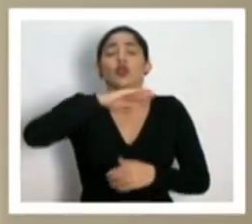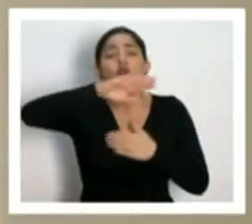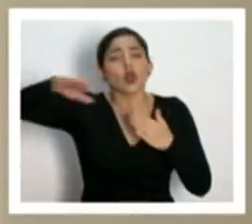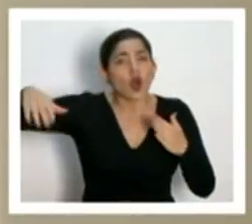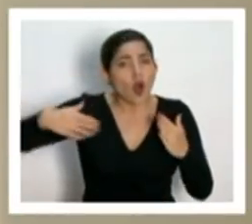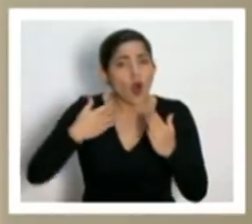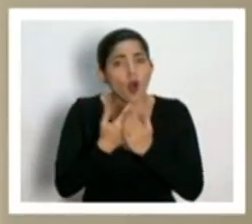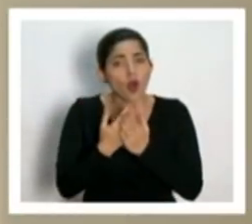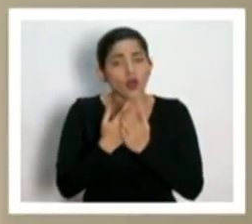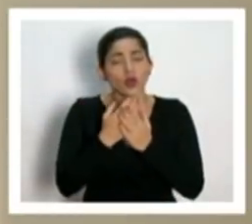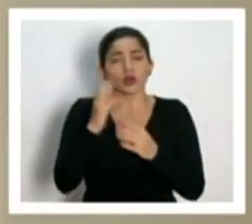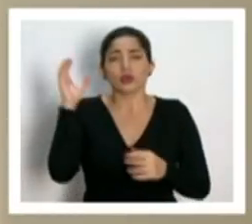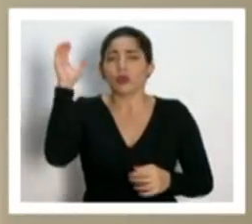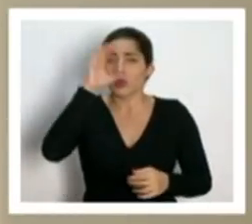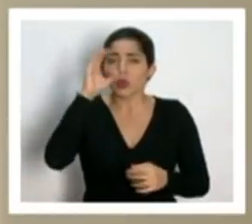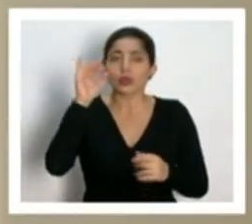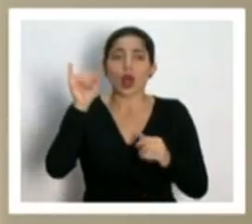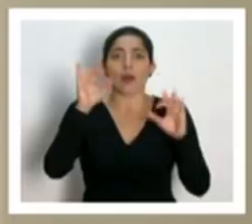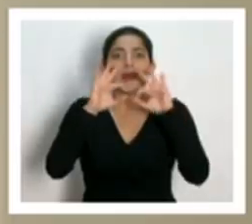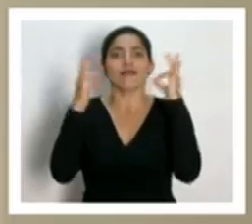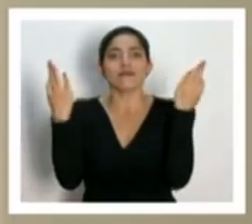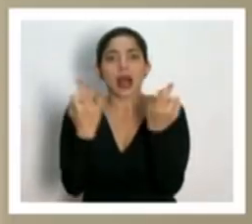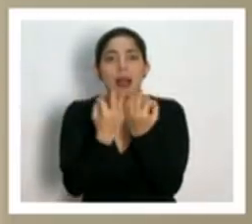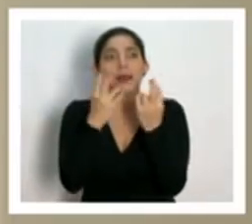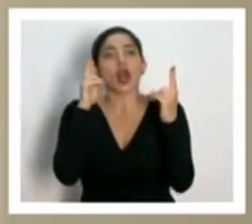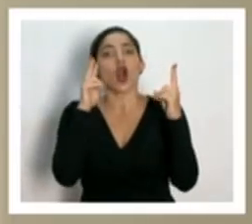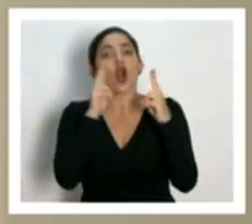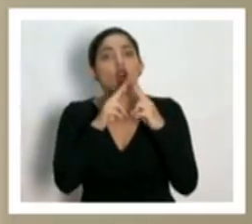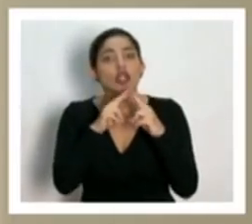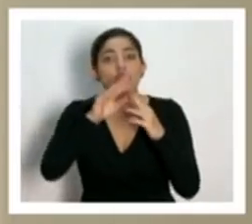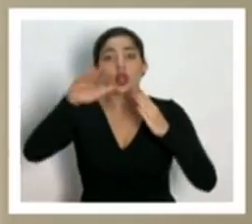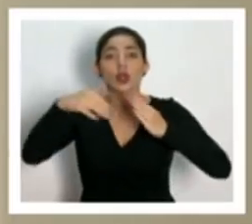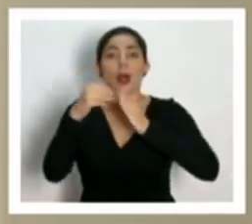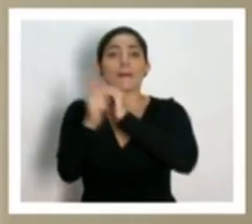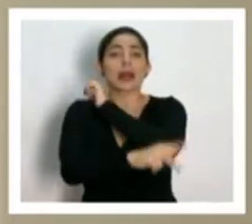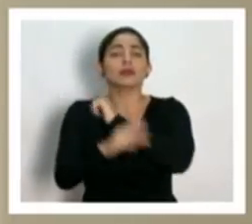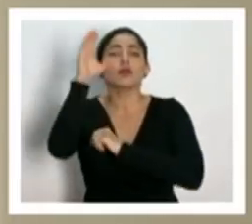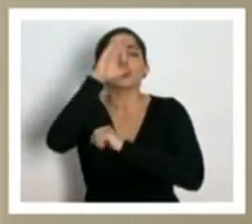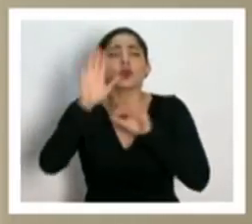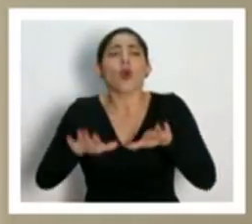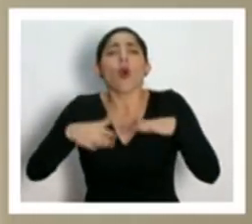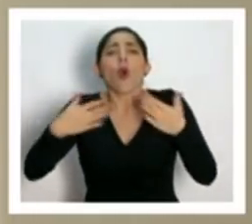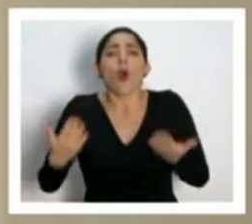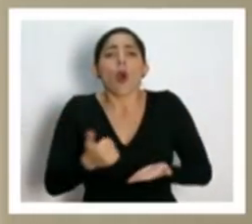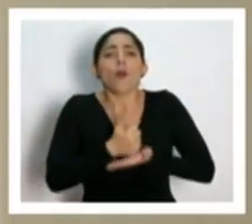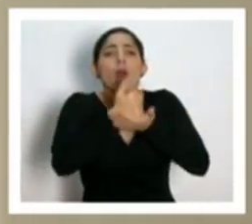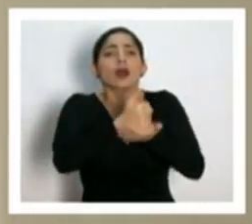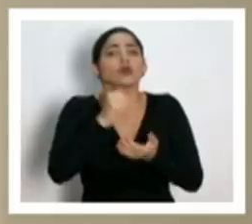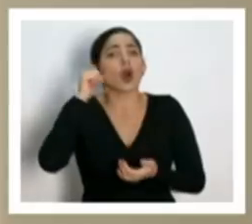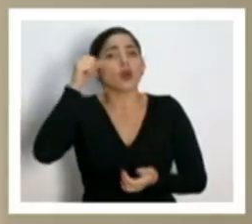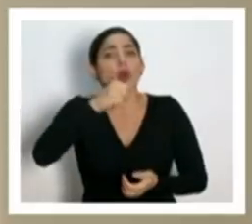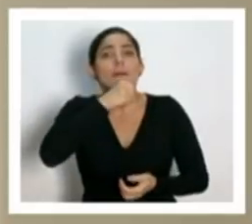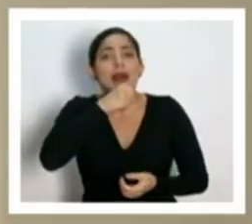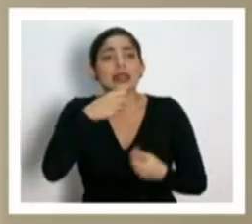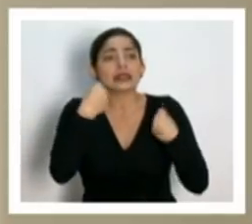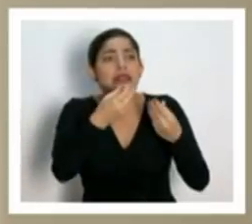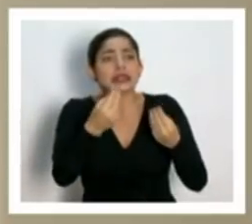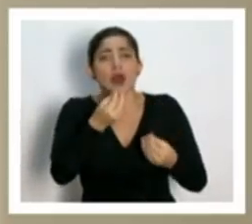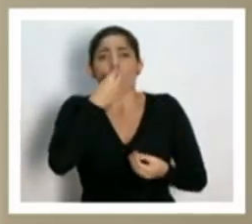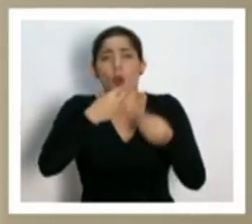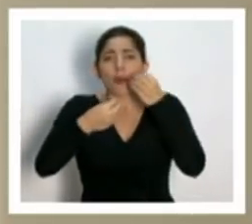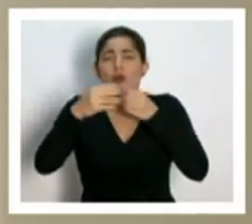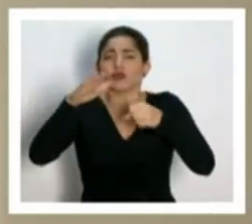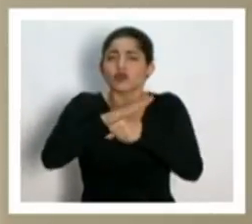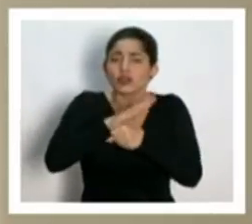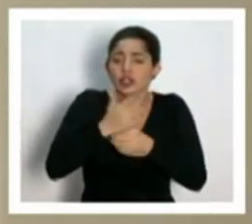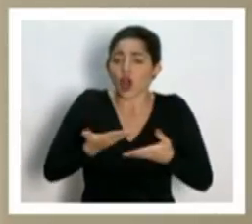todos como familia, como conocidos, como país, la forma de ayudar a los adultos mayores a que se abastezcan, a que tengan